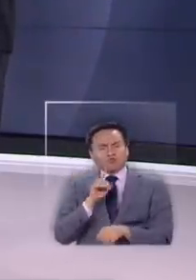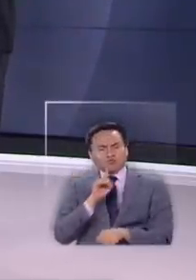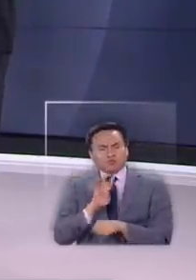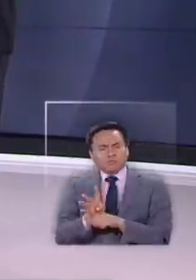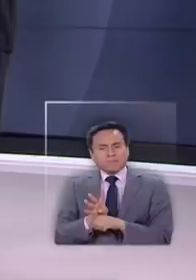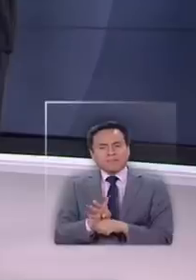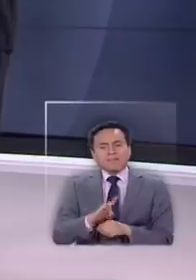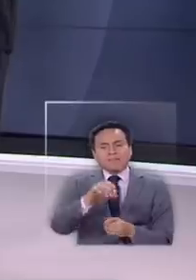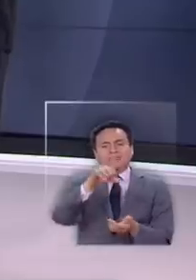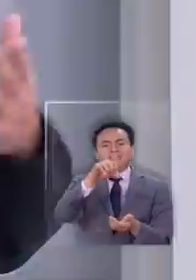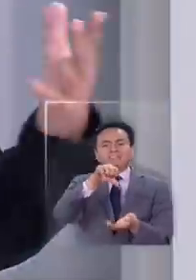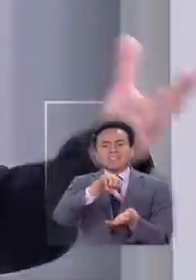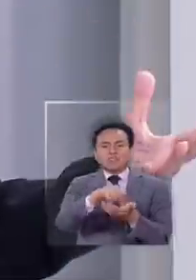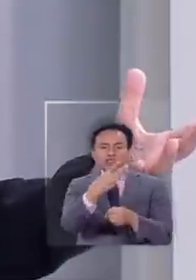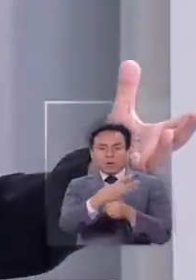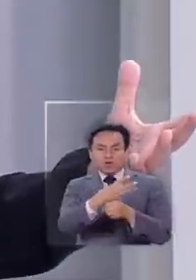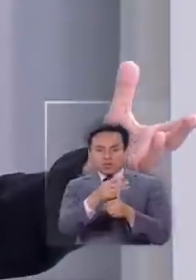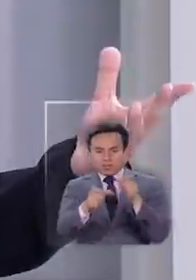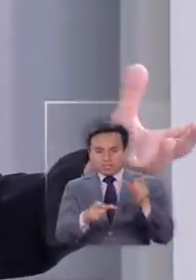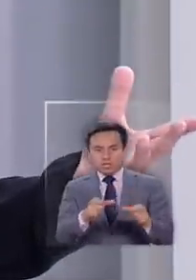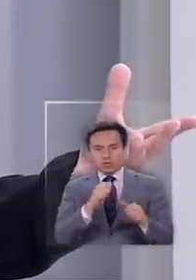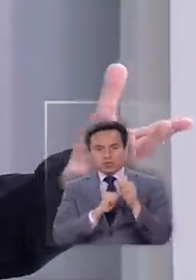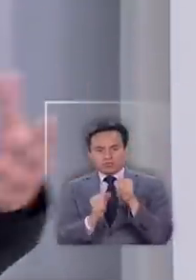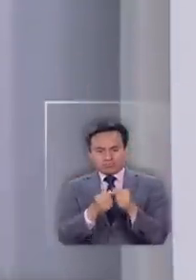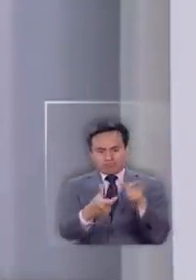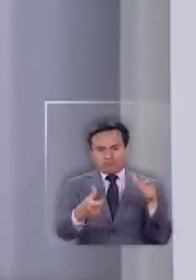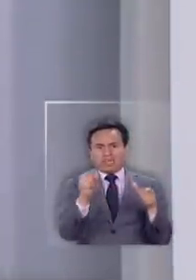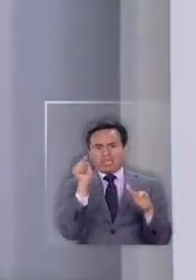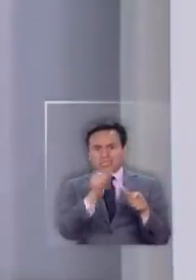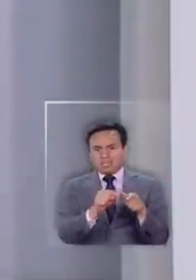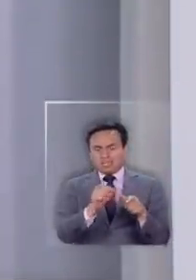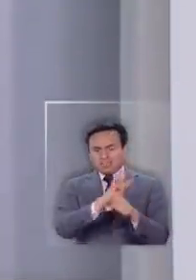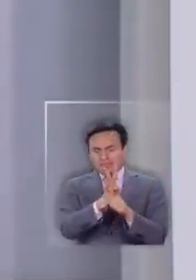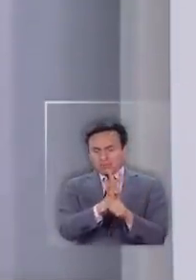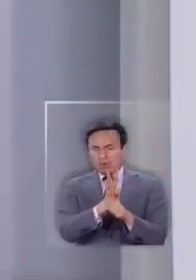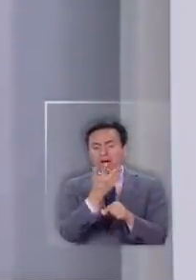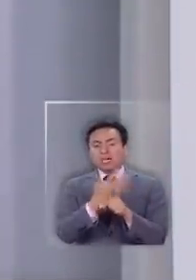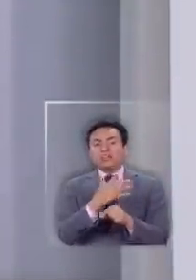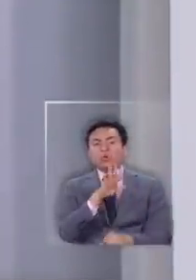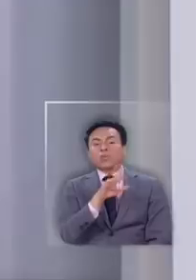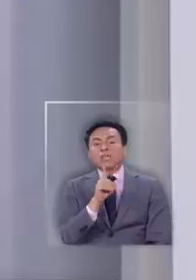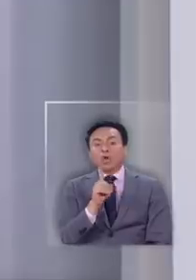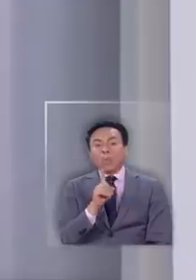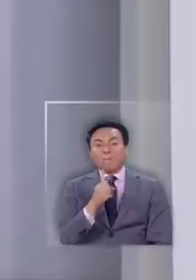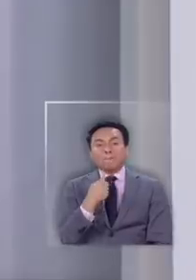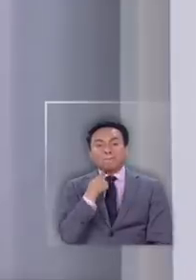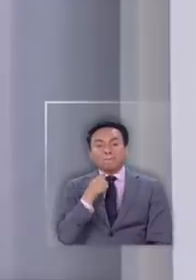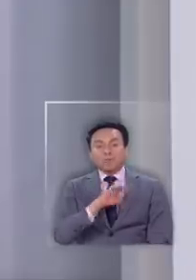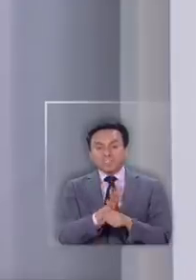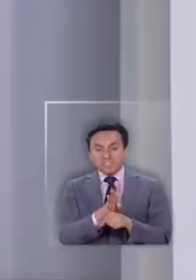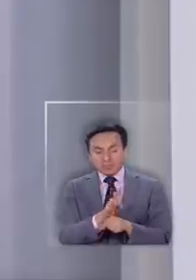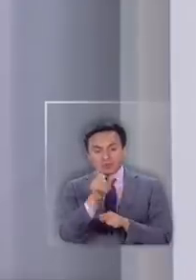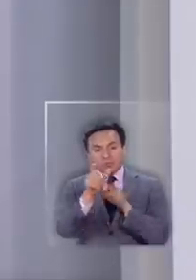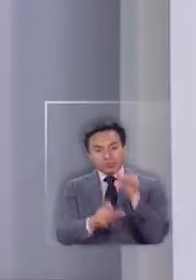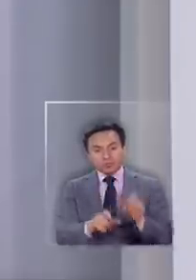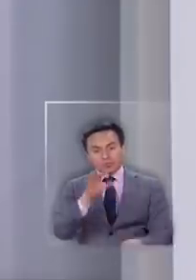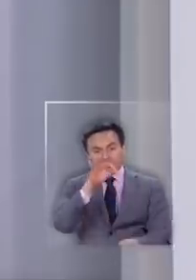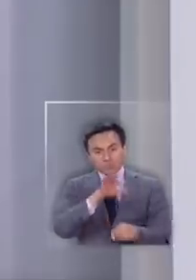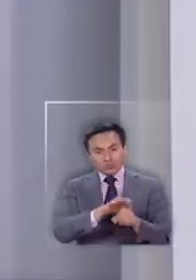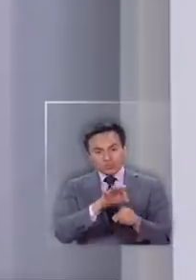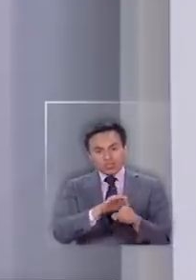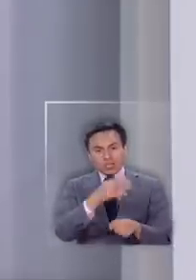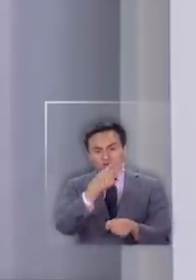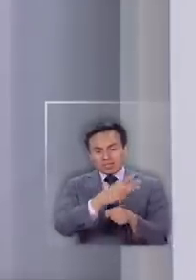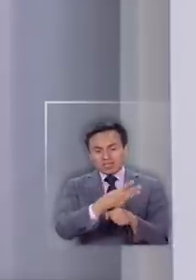centro de adultos mayores que sufrió la semana pasada el brote hay 51 positivos de los adultos mayores